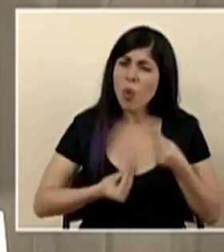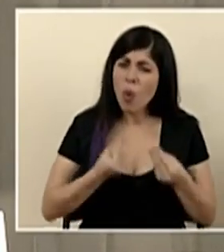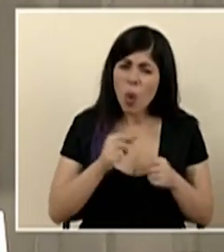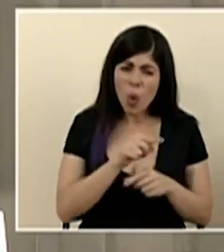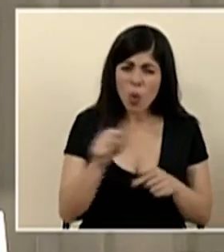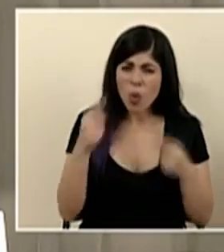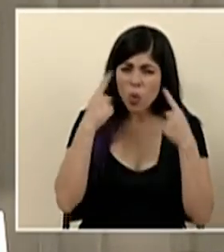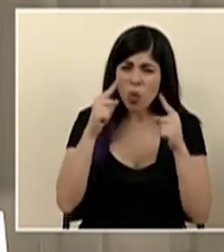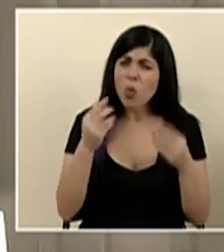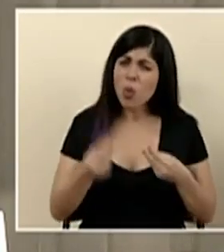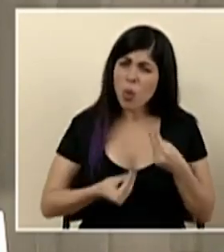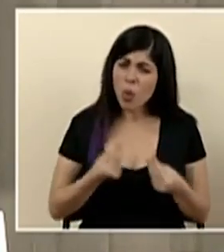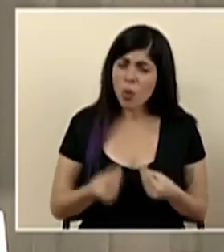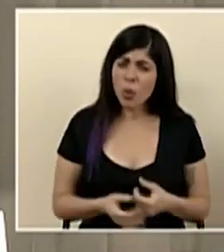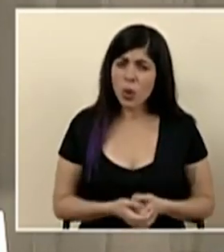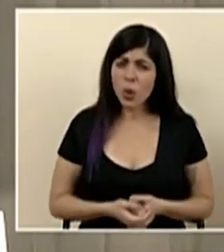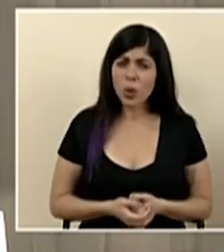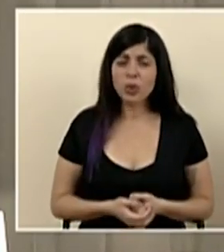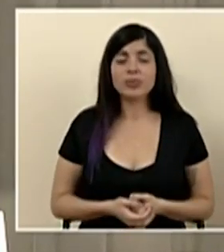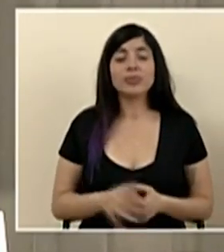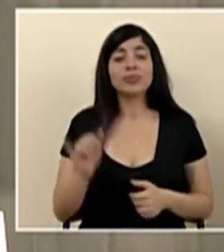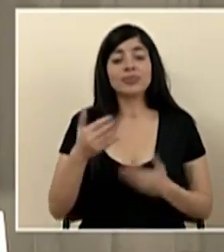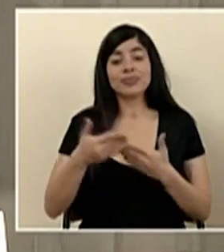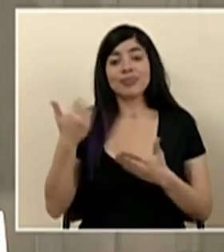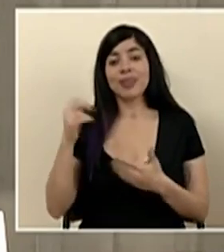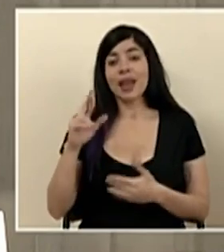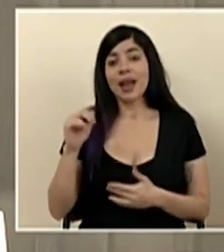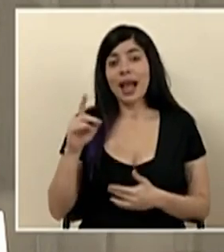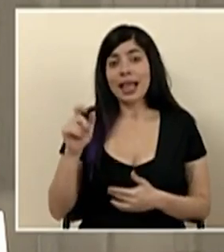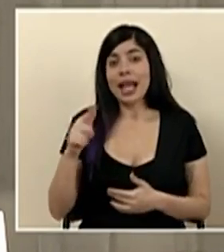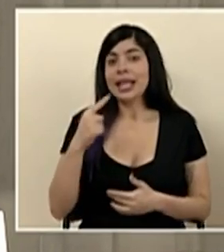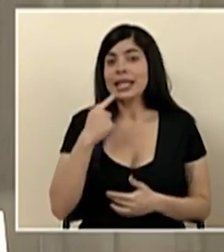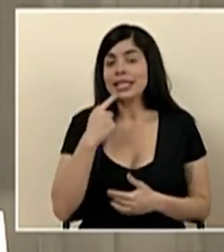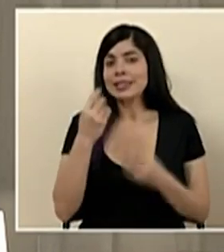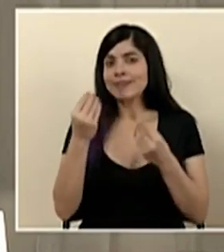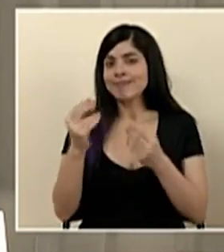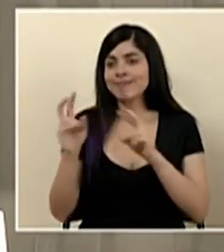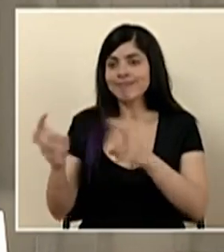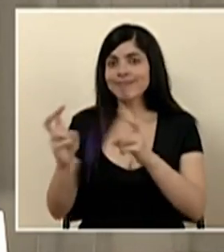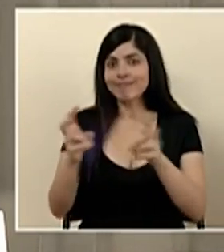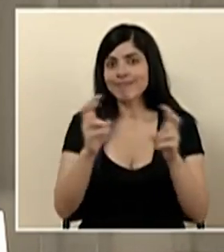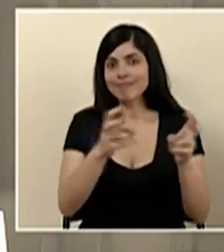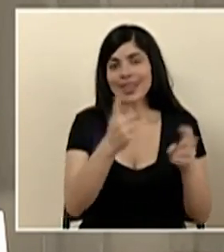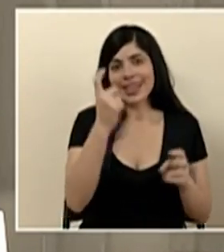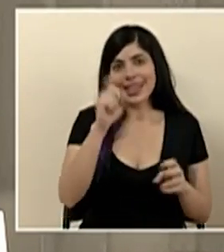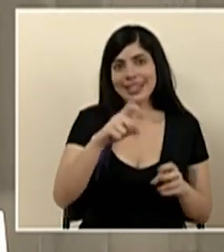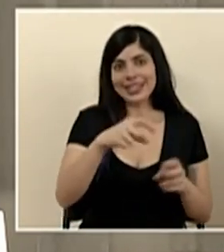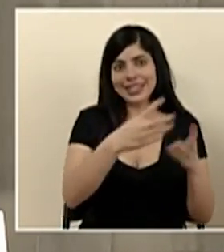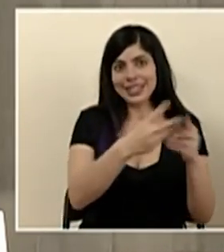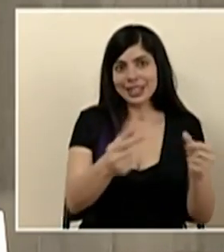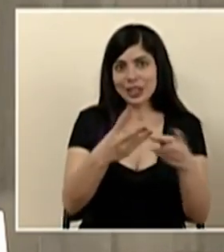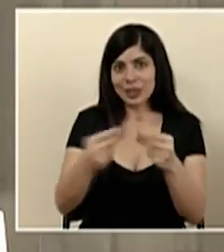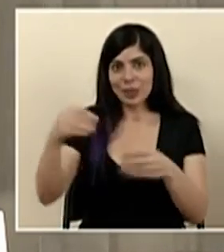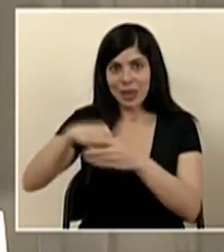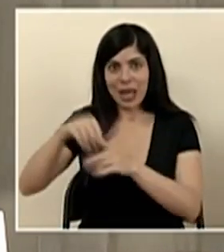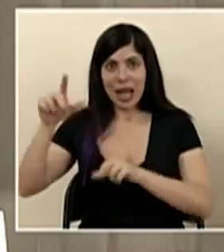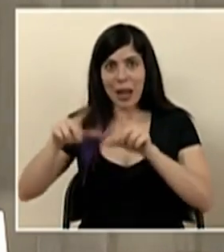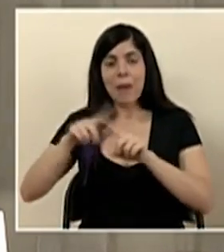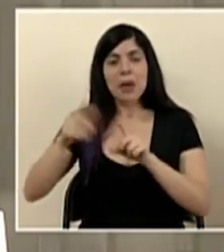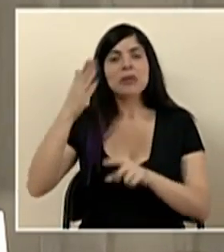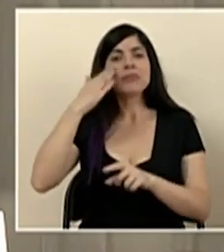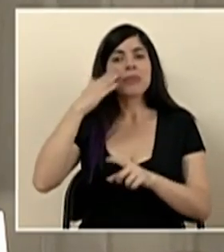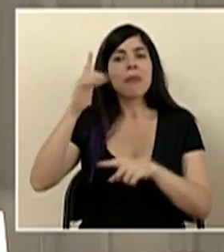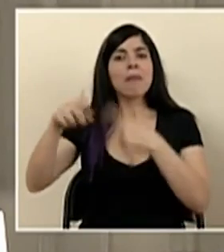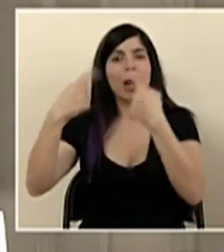lograr eso? eso como decía don randall hay muchos temas que tienen que resolver en el laboratorio pero saben que van a